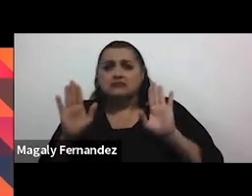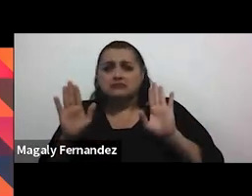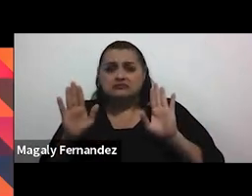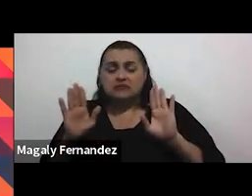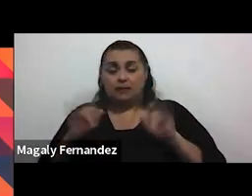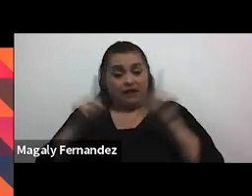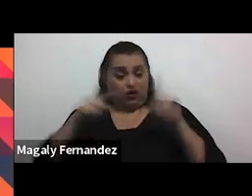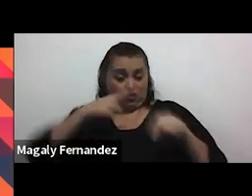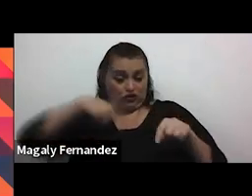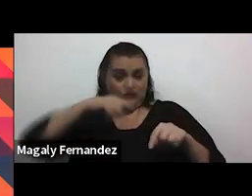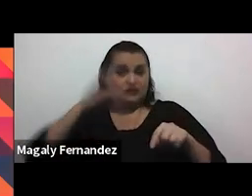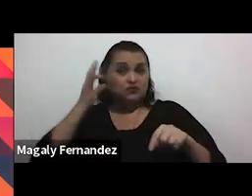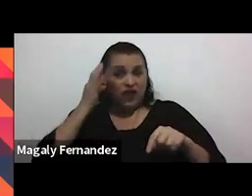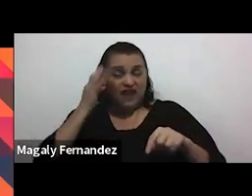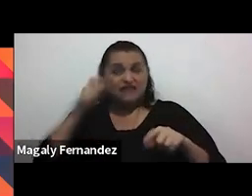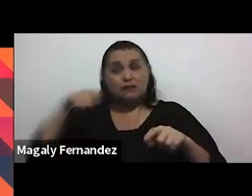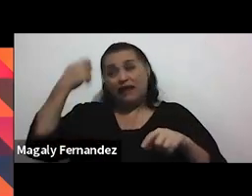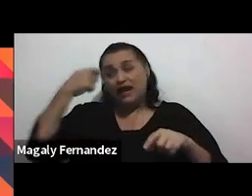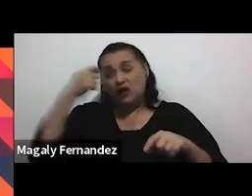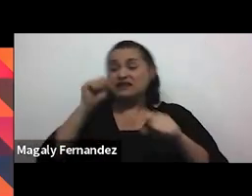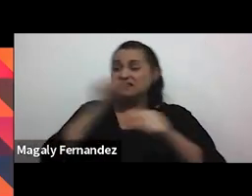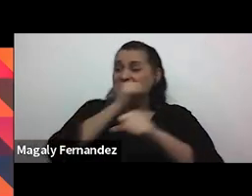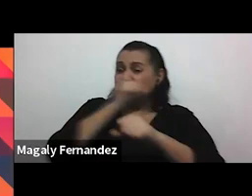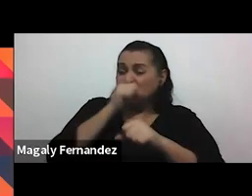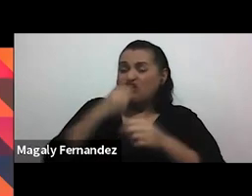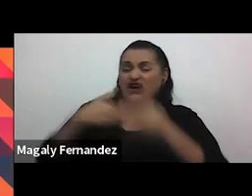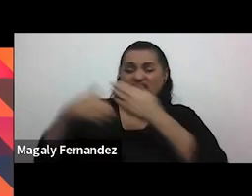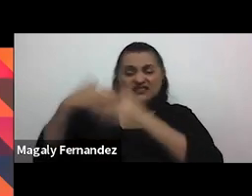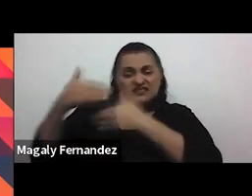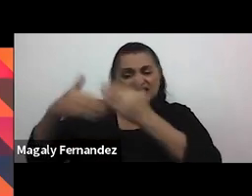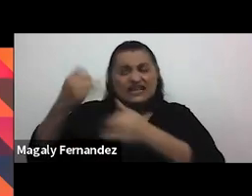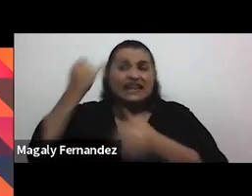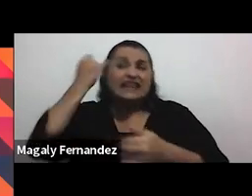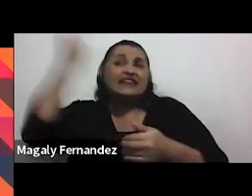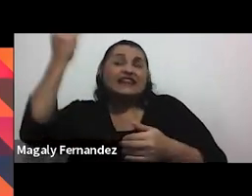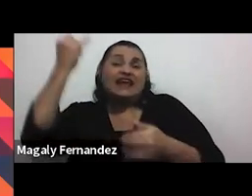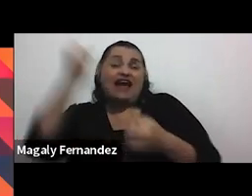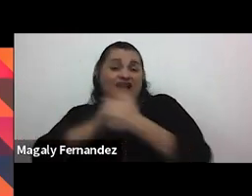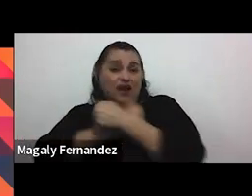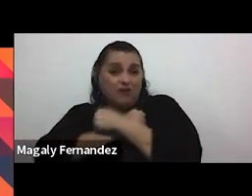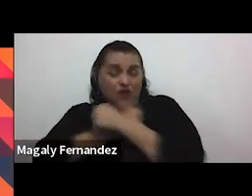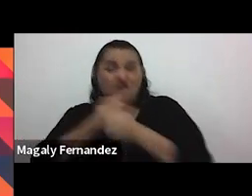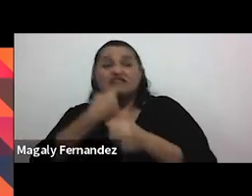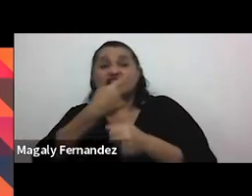a nosotras tantas películas, canciones que ha ido construyendo qué significa el ideal del amor nos dice que si con el tiempo hay muchas broncas,